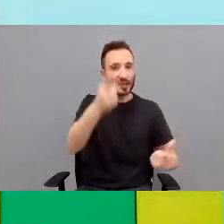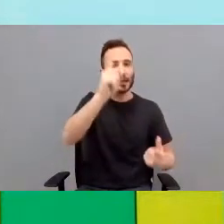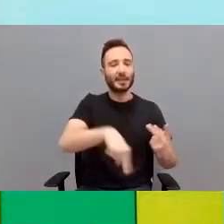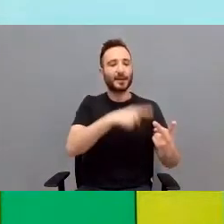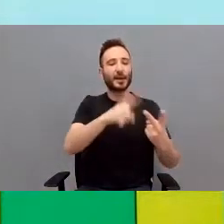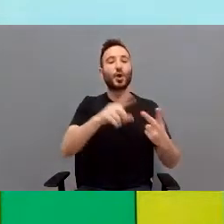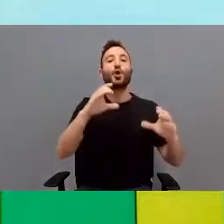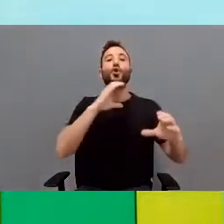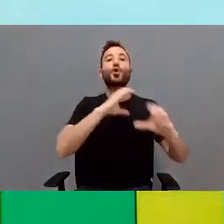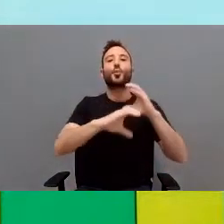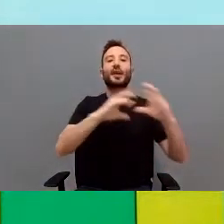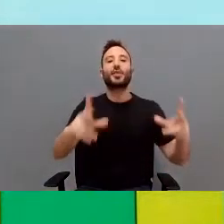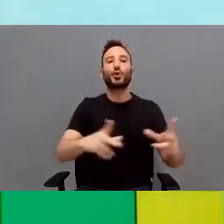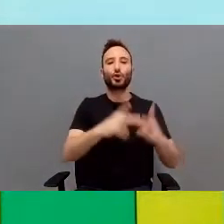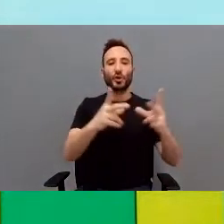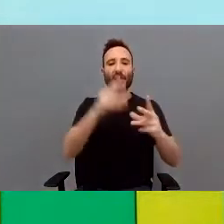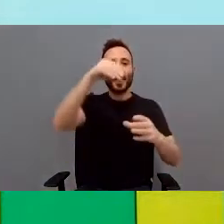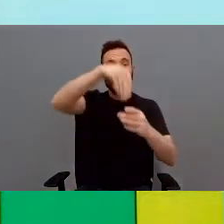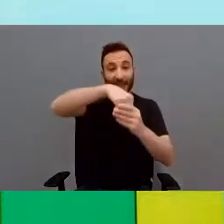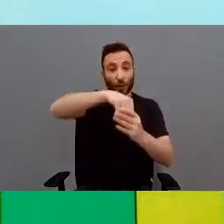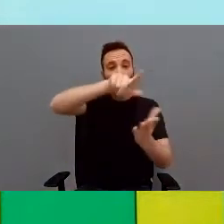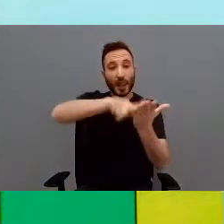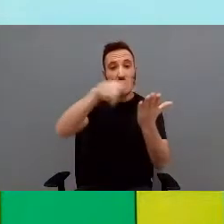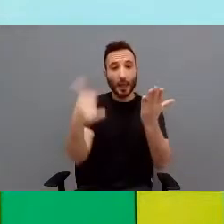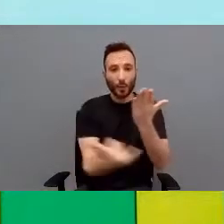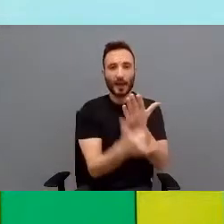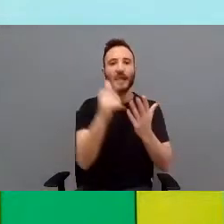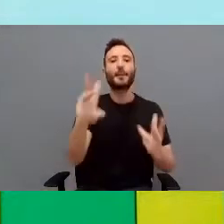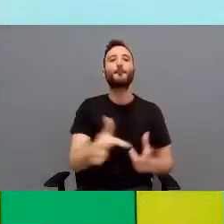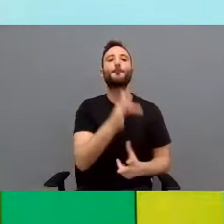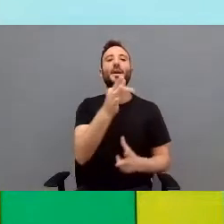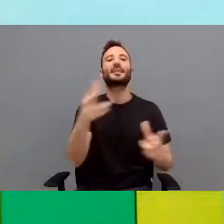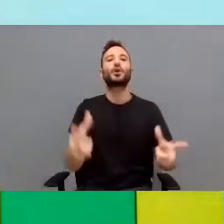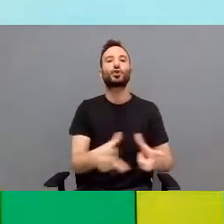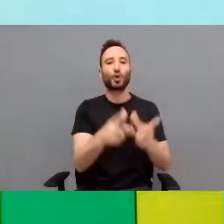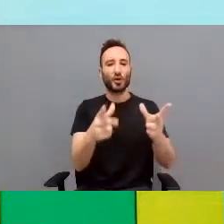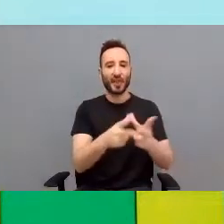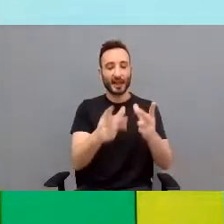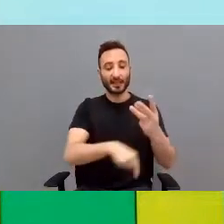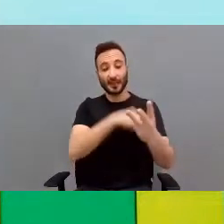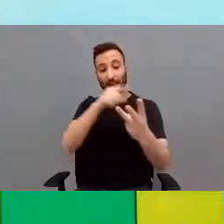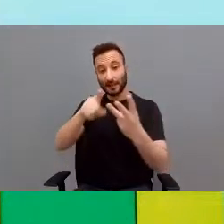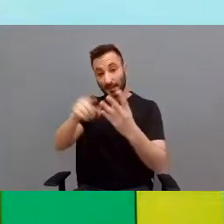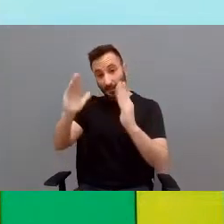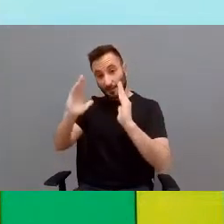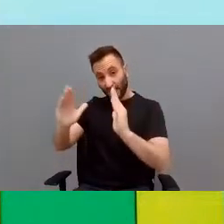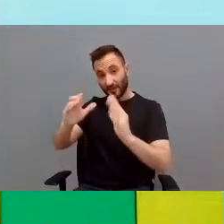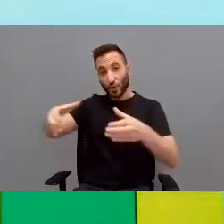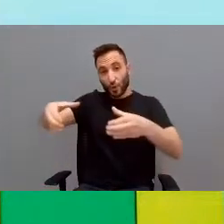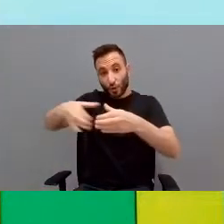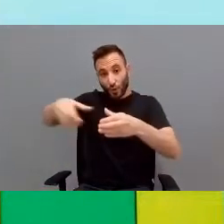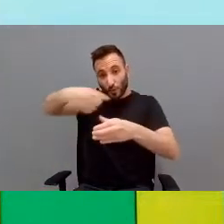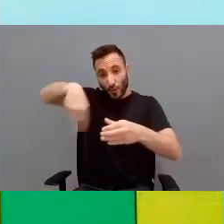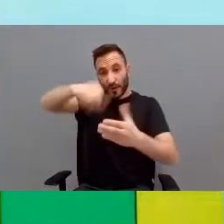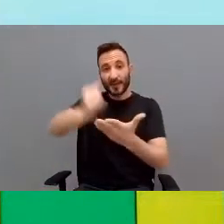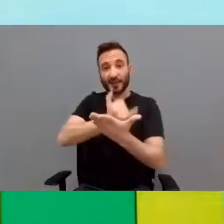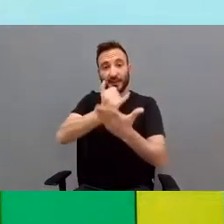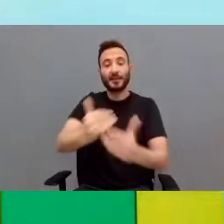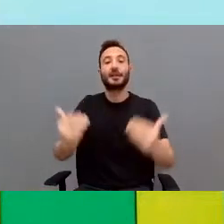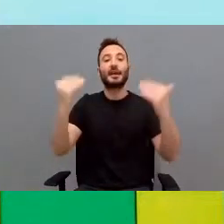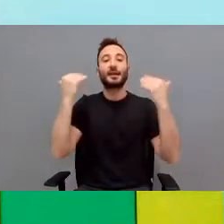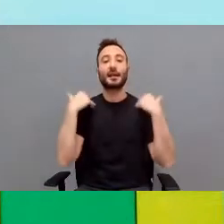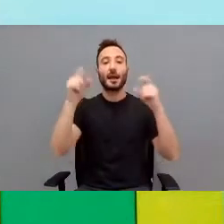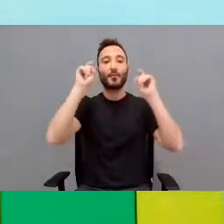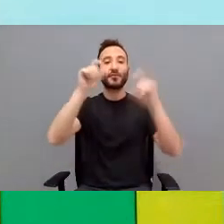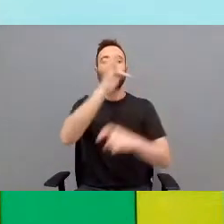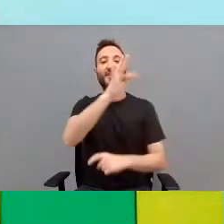comunicación y sociedad que comprenden las áreas de lenguaje y sociales. Por otro lado, los módulos profesionales impartidos por el profesor de FP